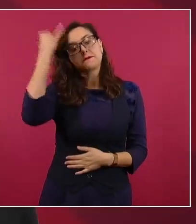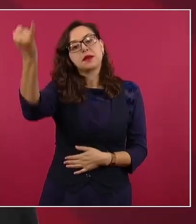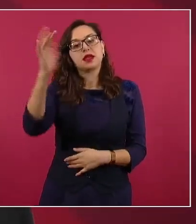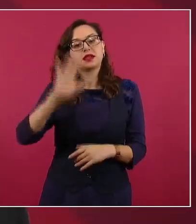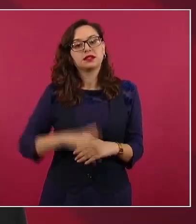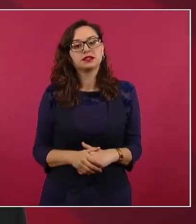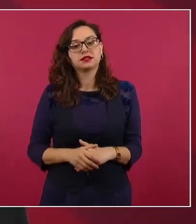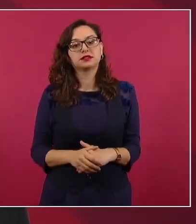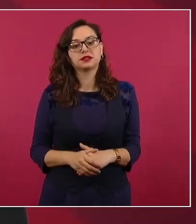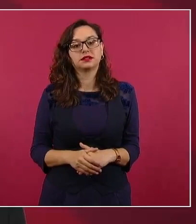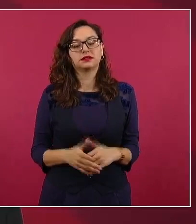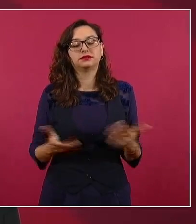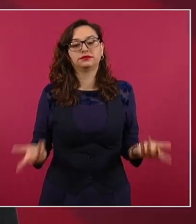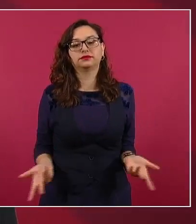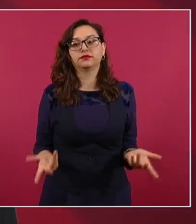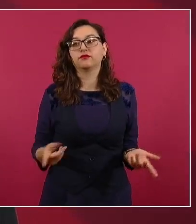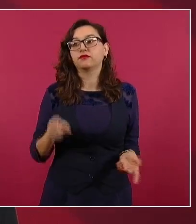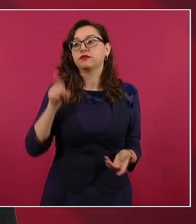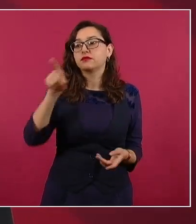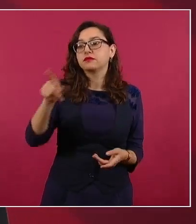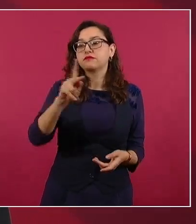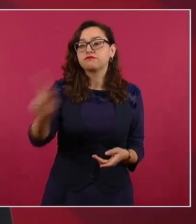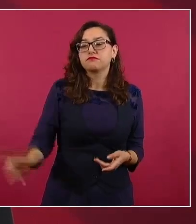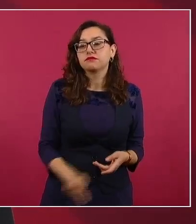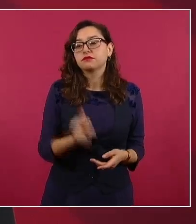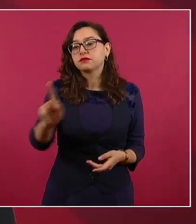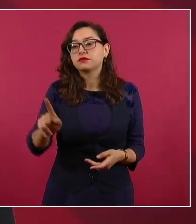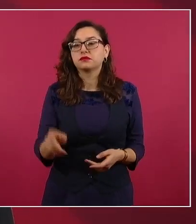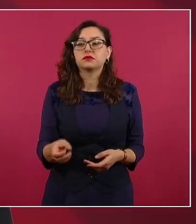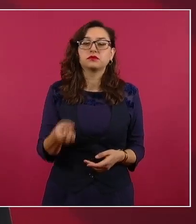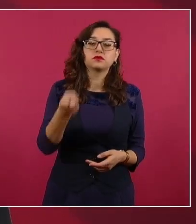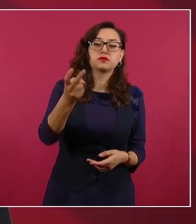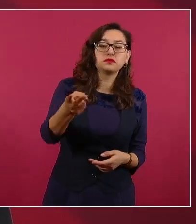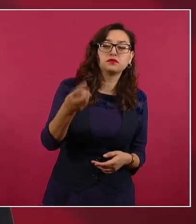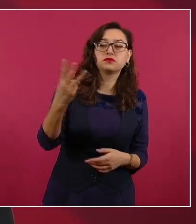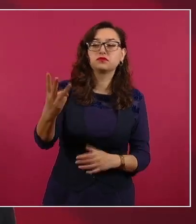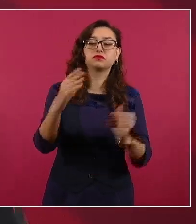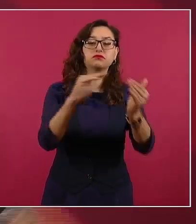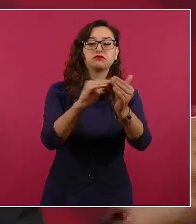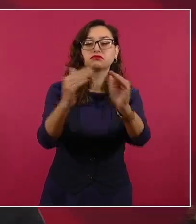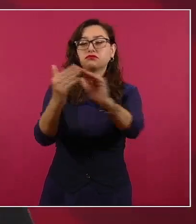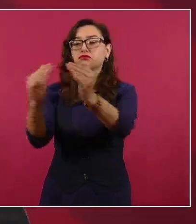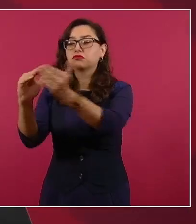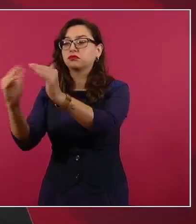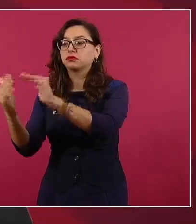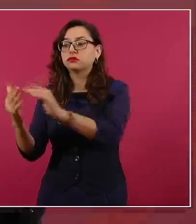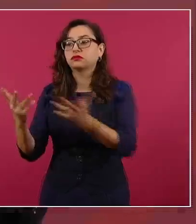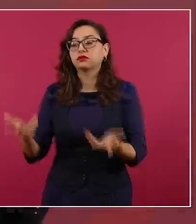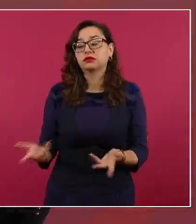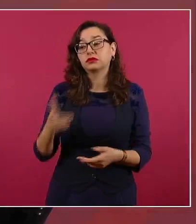de los postes, de las líneas, pues nunca